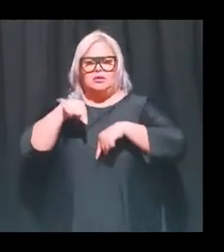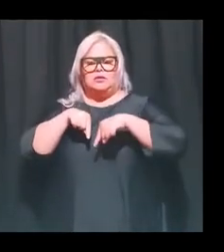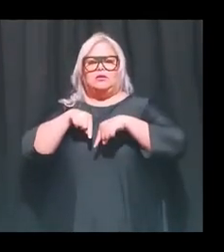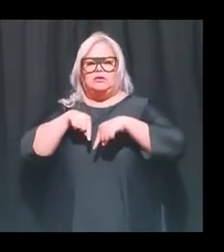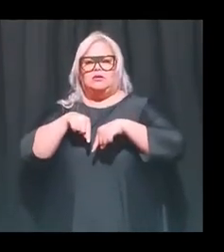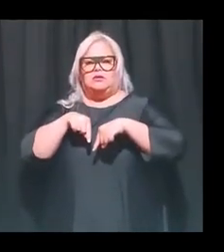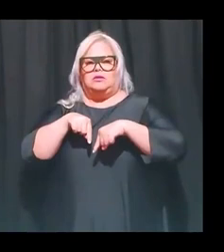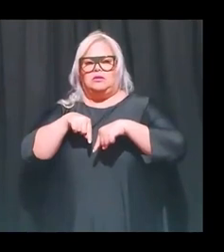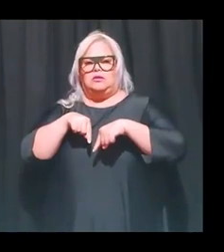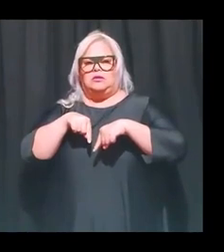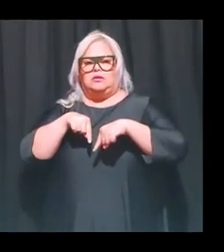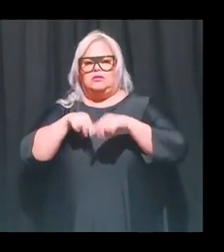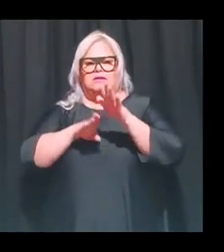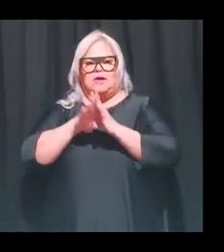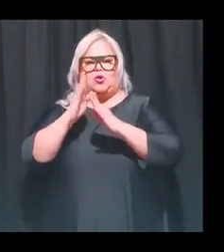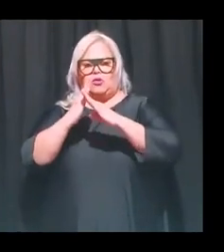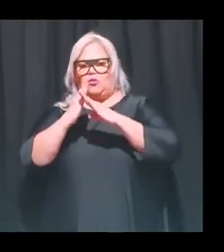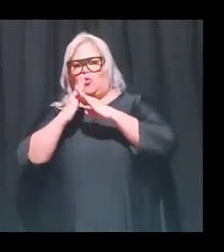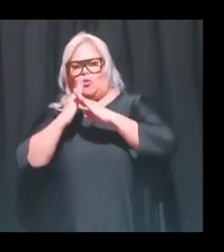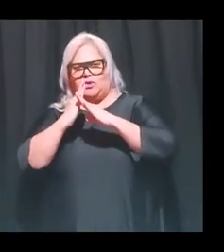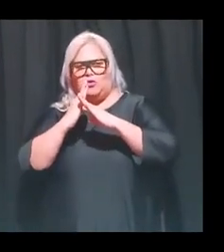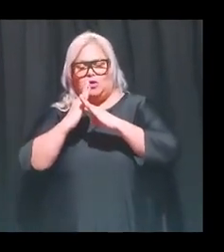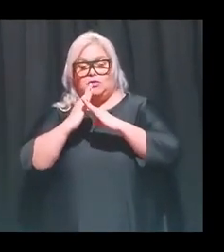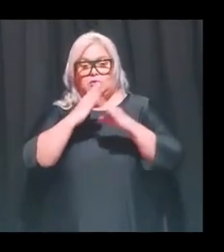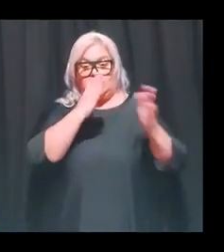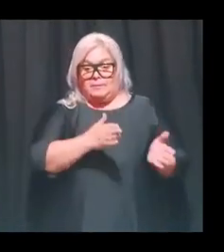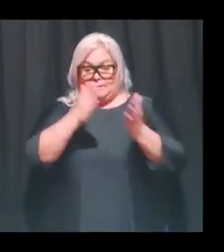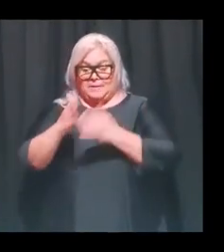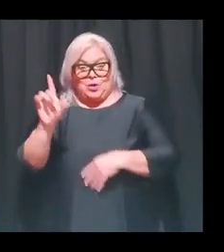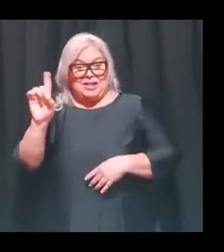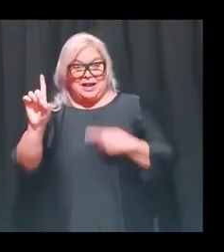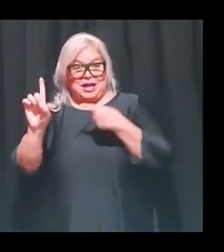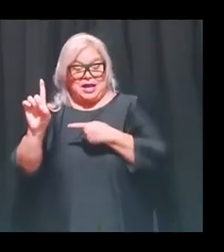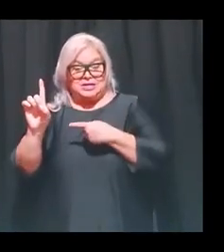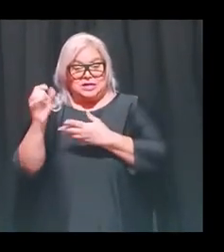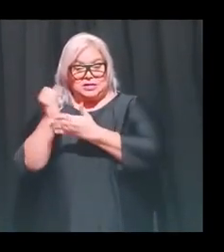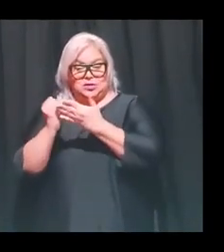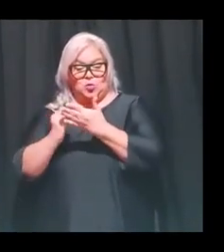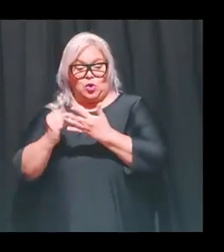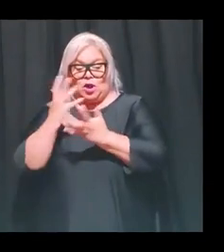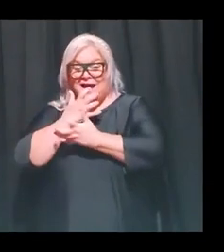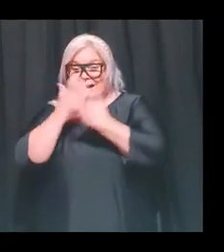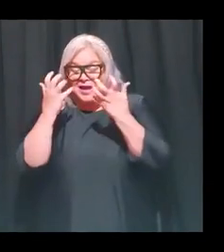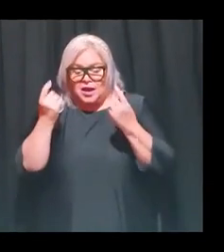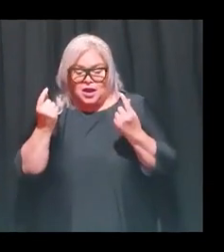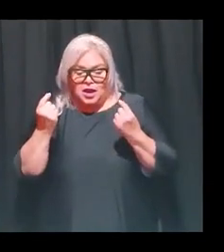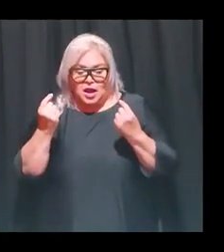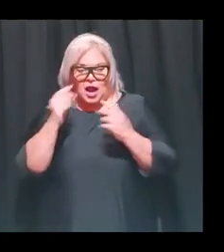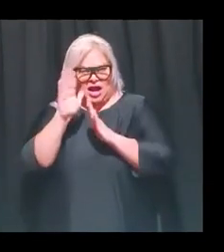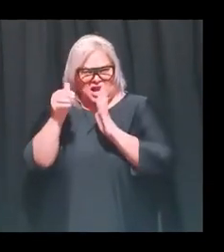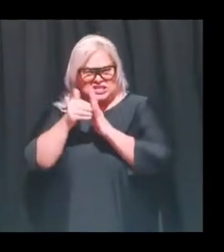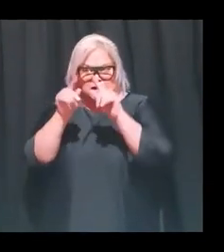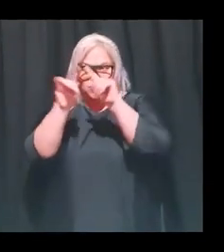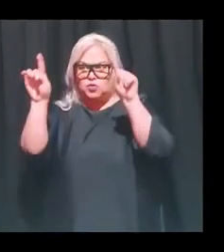fuerte obstáculo. Mientras que el dibujo de la derecha, en donde la ira se encuentra, en el mismo medio